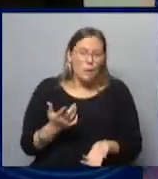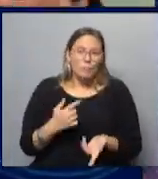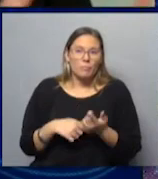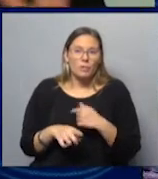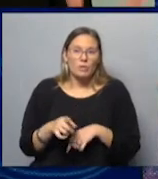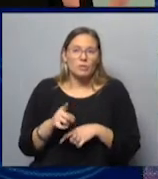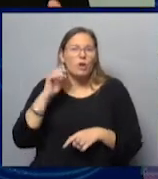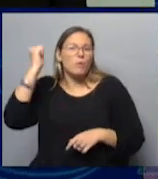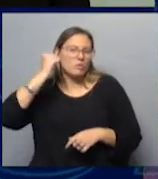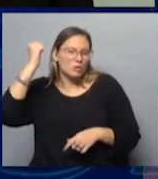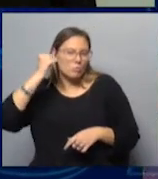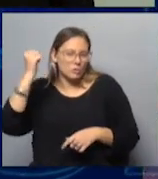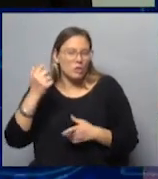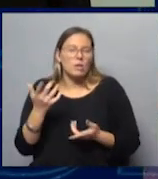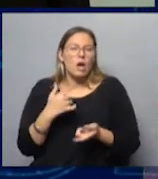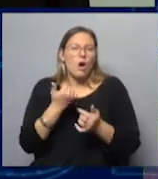vivíamos de ficción en ficción.